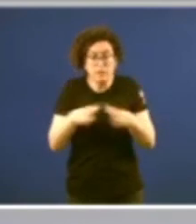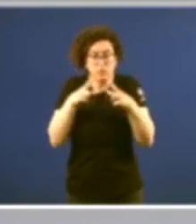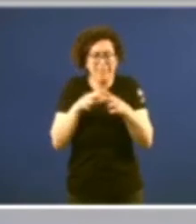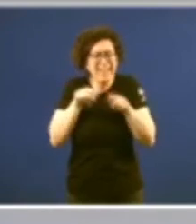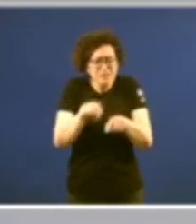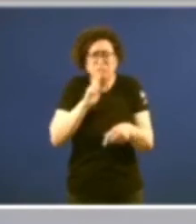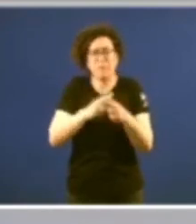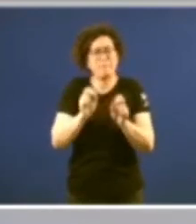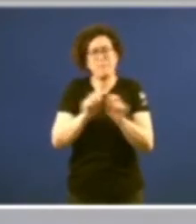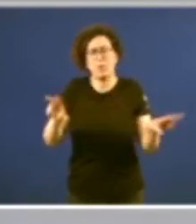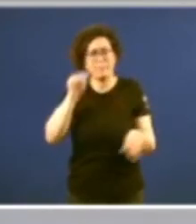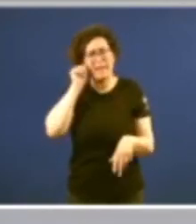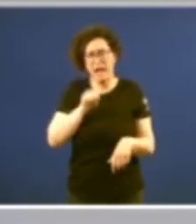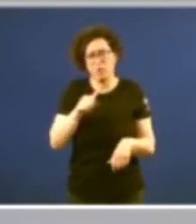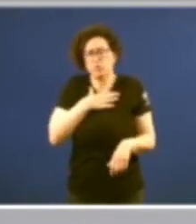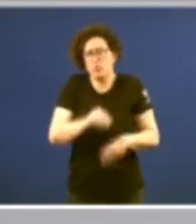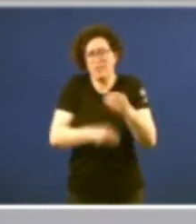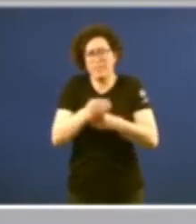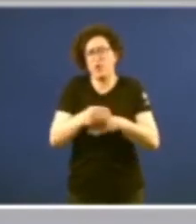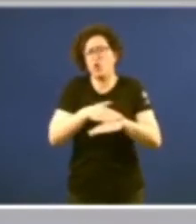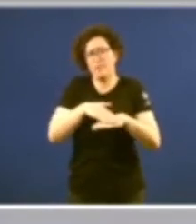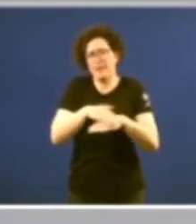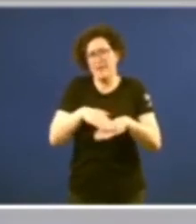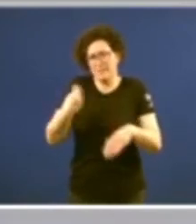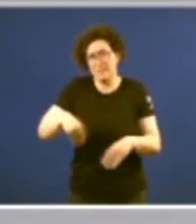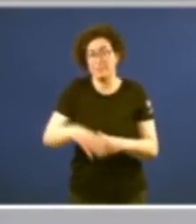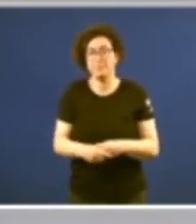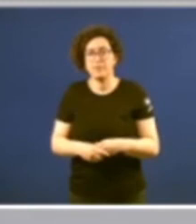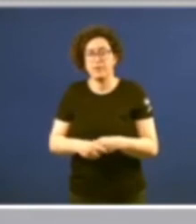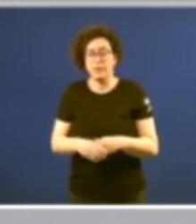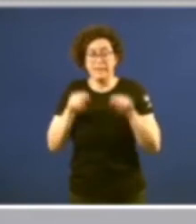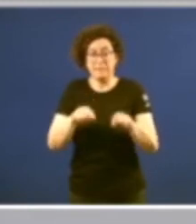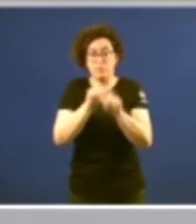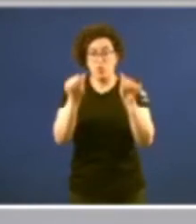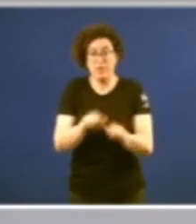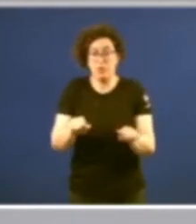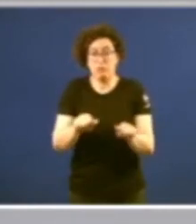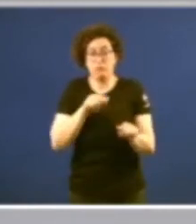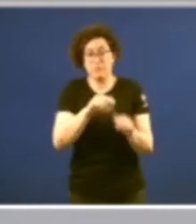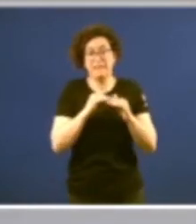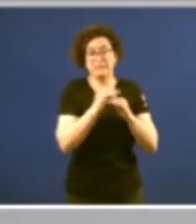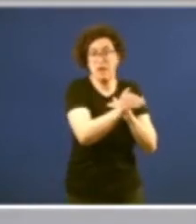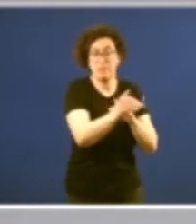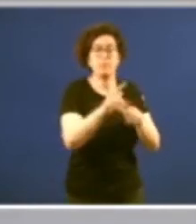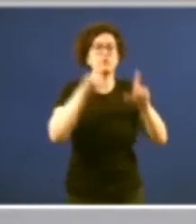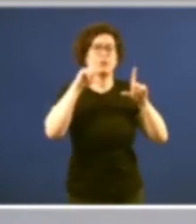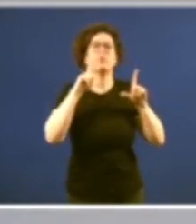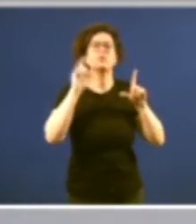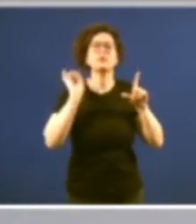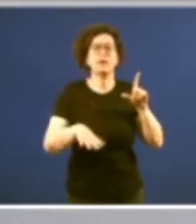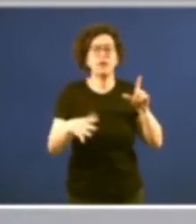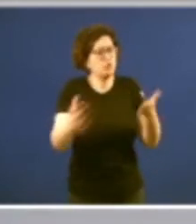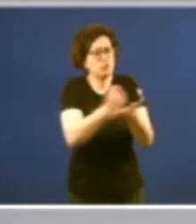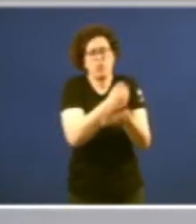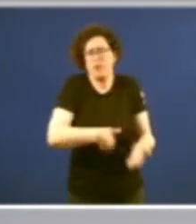dos pecados que pode cometer un gobernante fronte a ese modelo estable cuiso protagonismo corresponde ao conjunto da